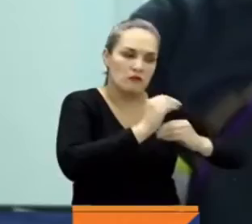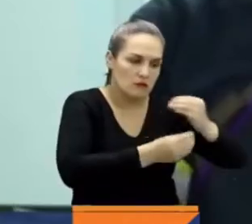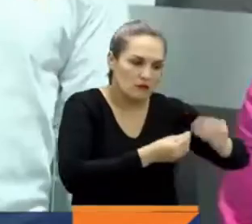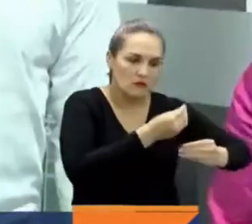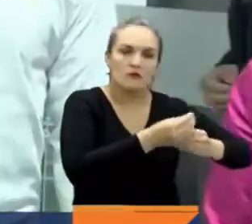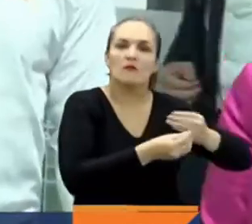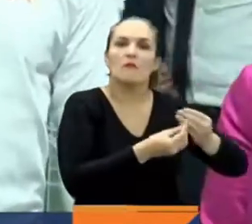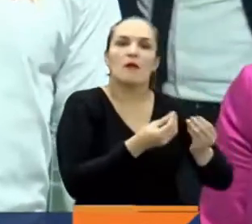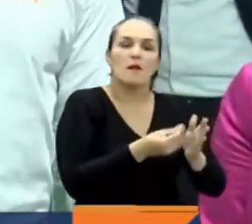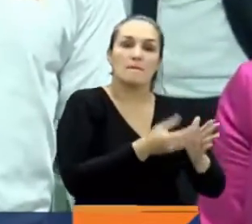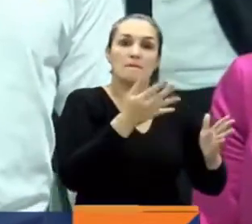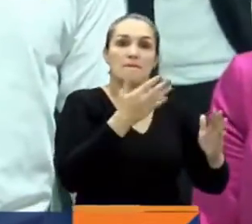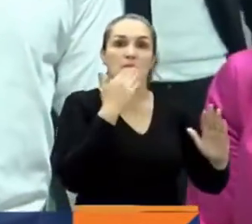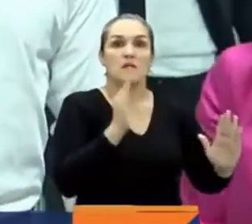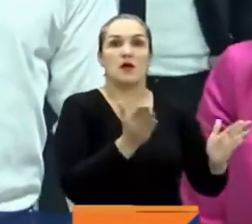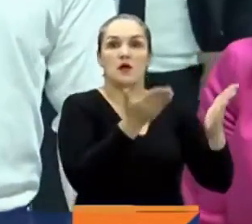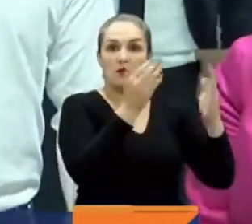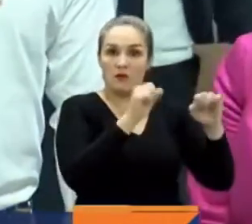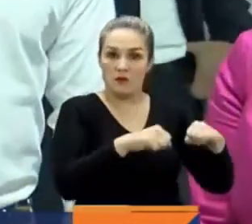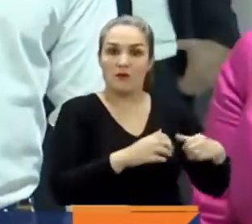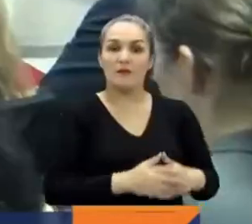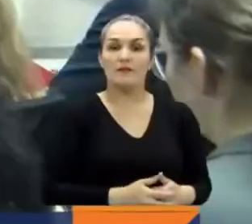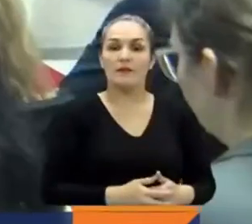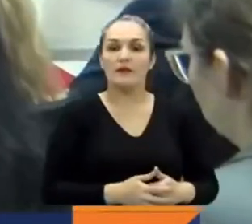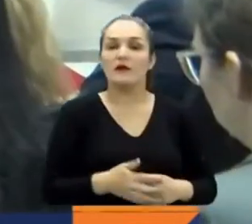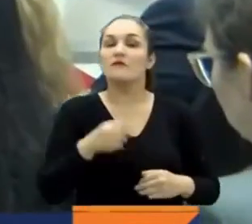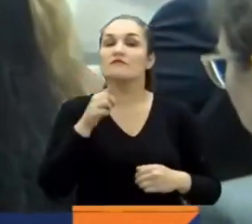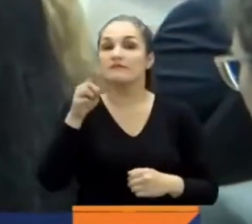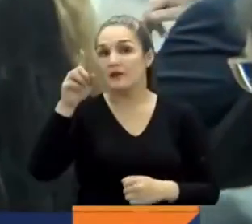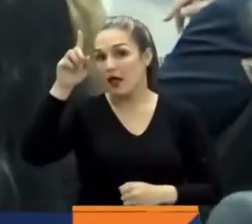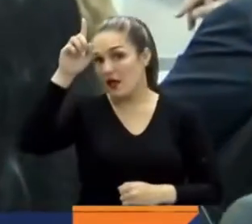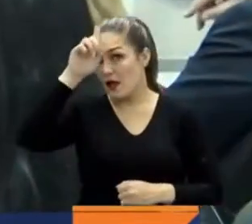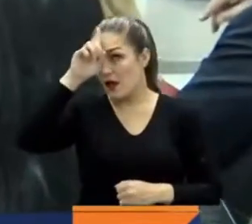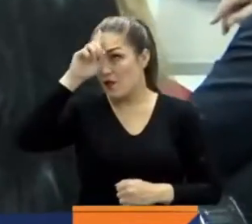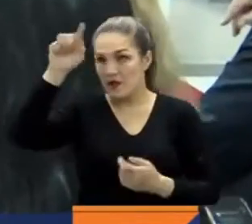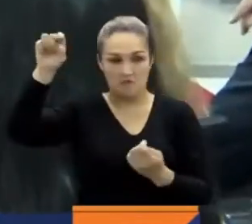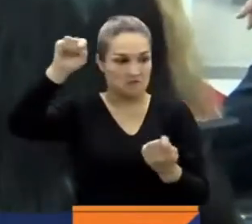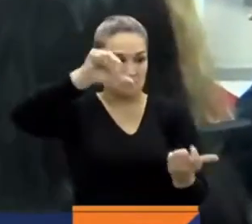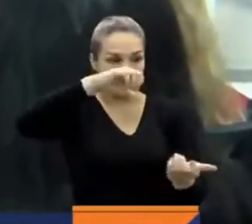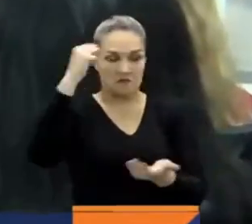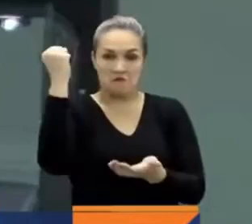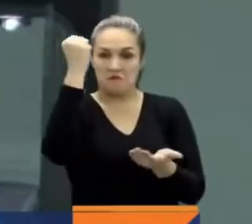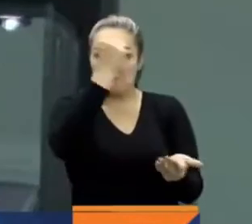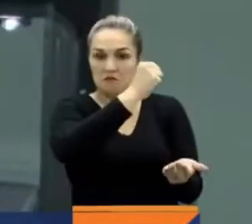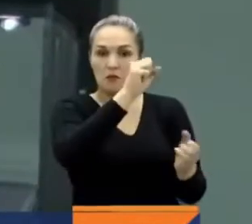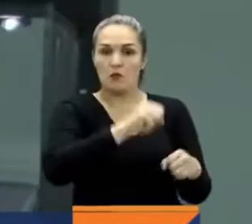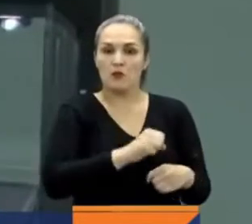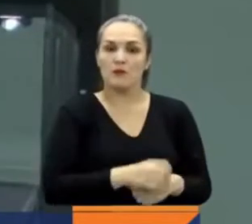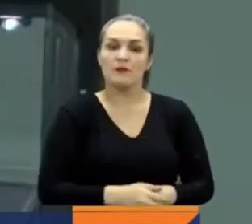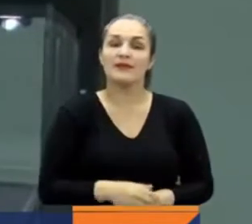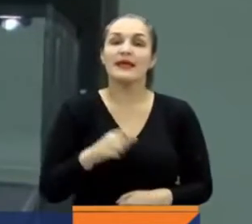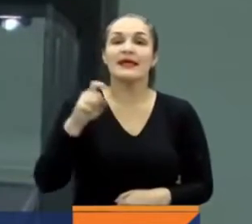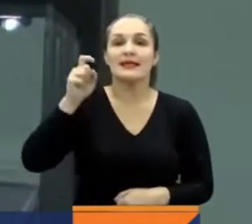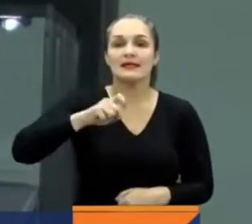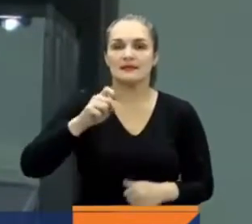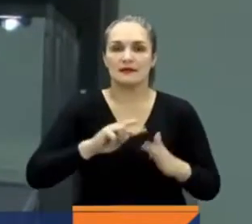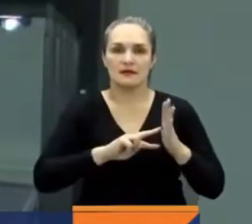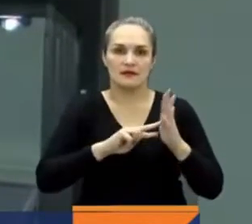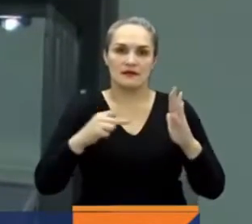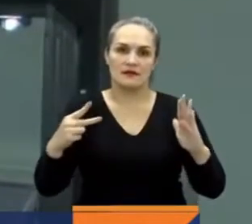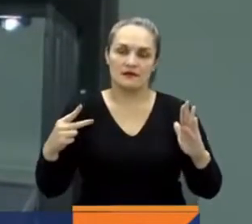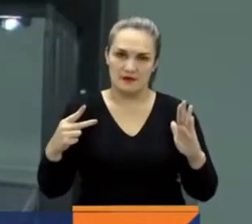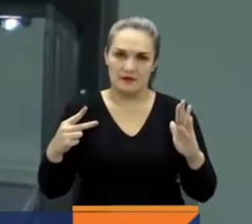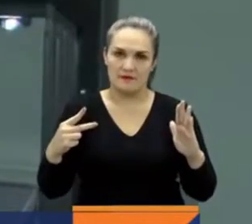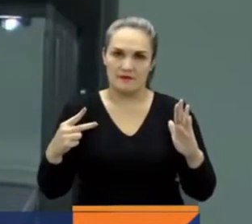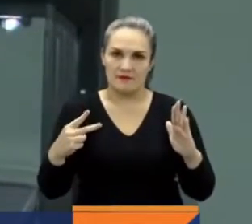industrialización. El rol más determinante de esa inversión desde Berlín en el país recae en estos aliados. Necesitamos tecnología que es